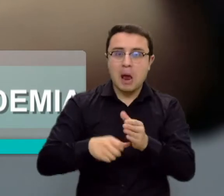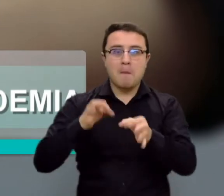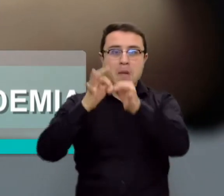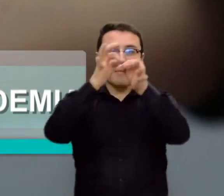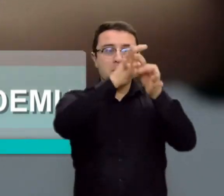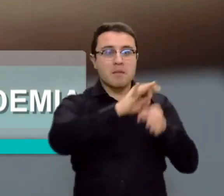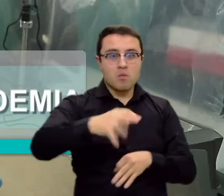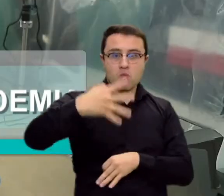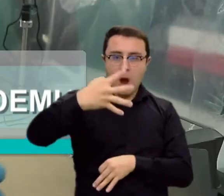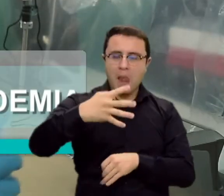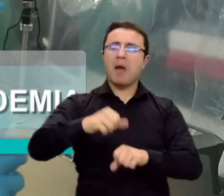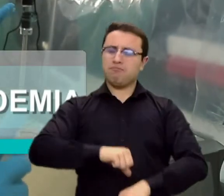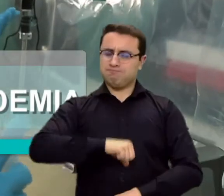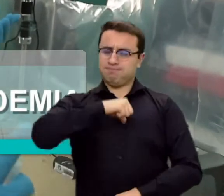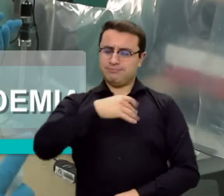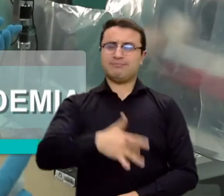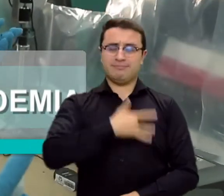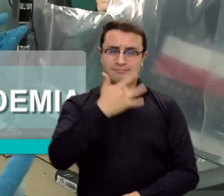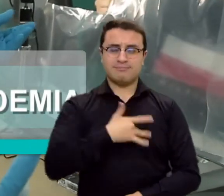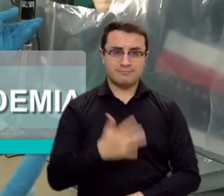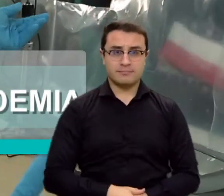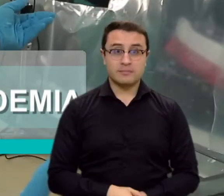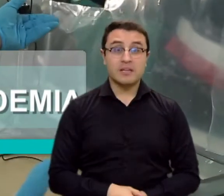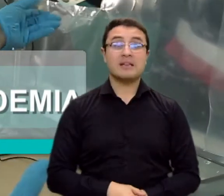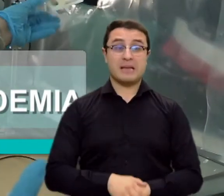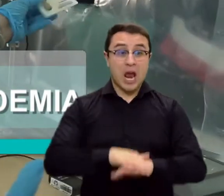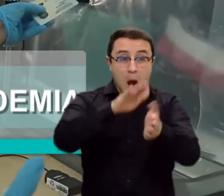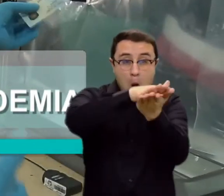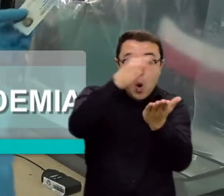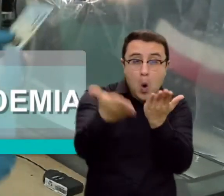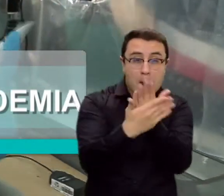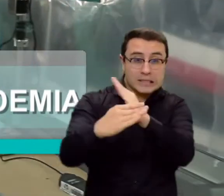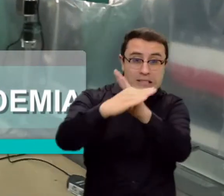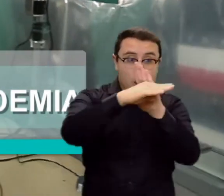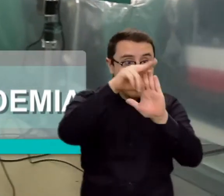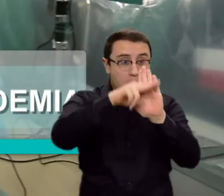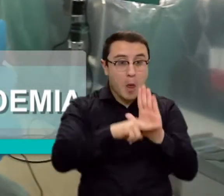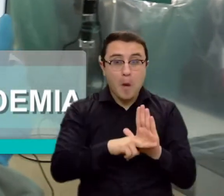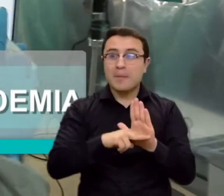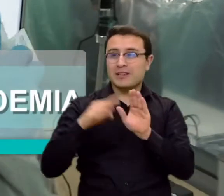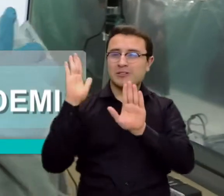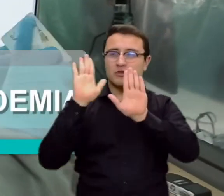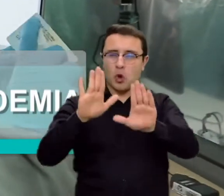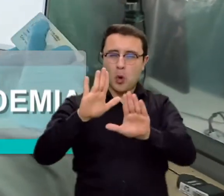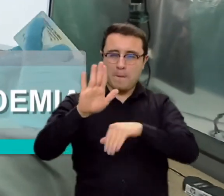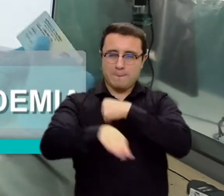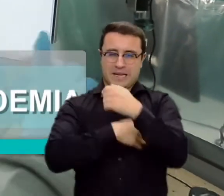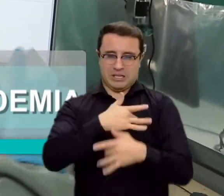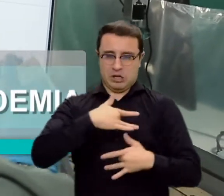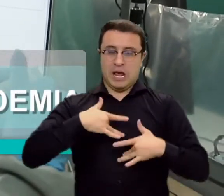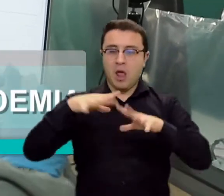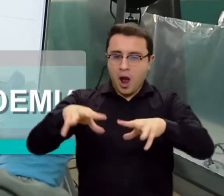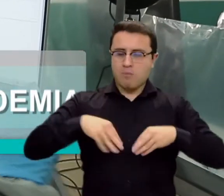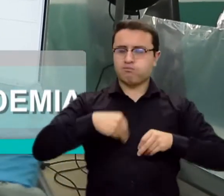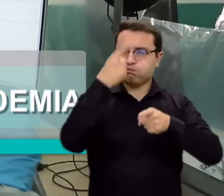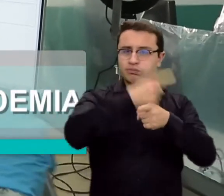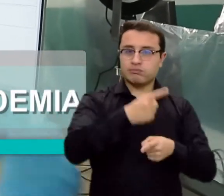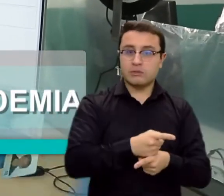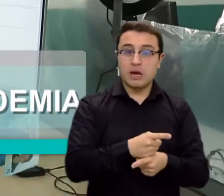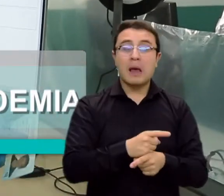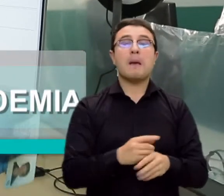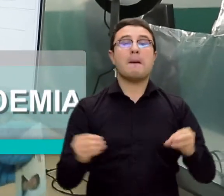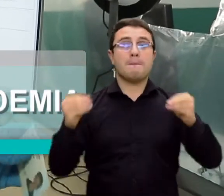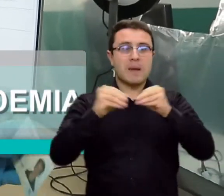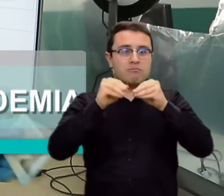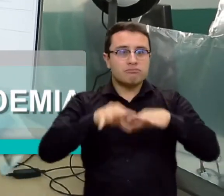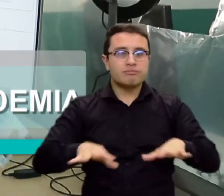municipios. Logramos sacar los protocolos de bioseguridad por parte del Ministerio de Salud y esperemos que en estos municipios nos vaya bien. No solo con el